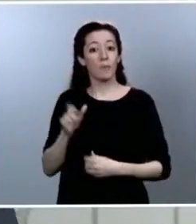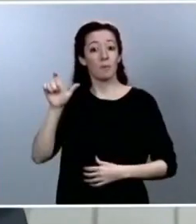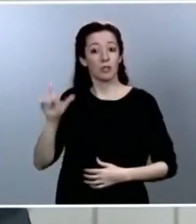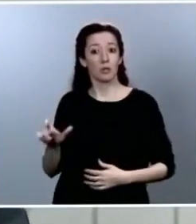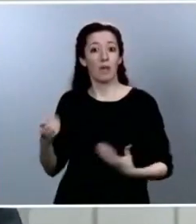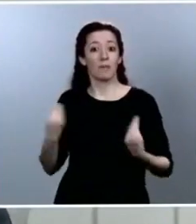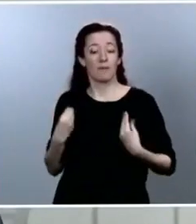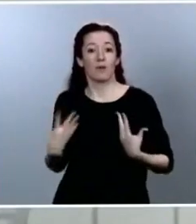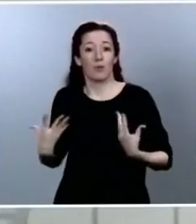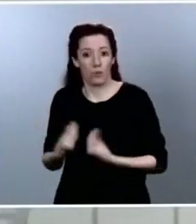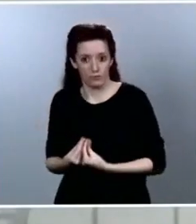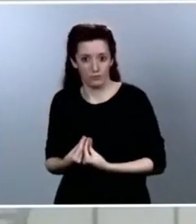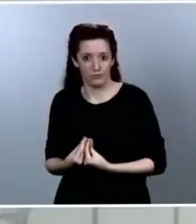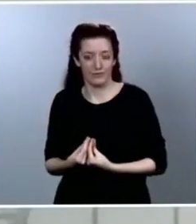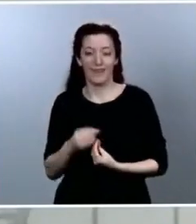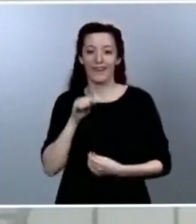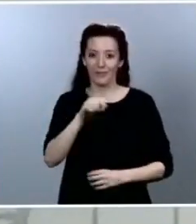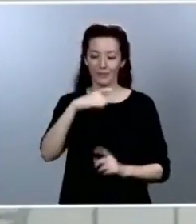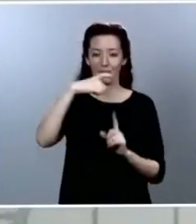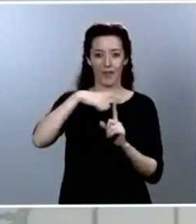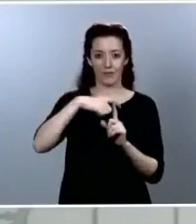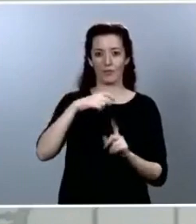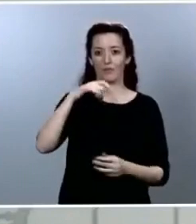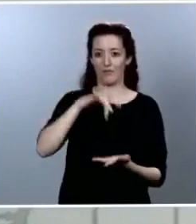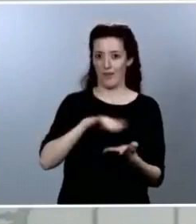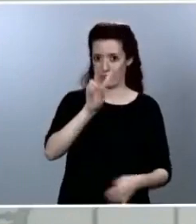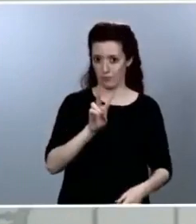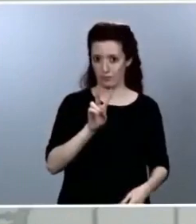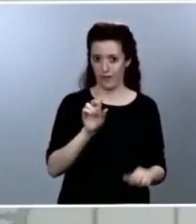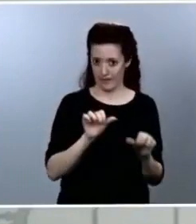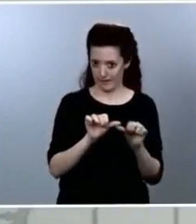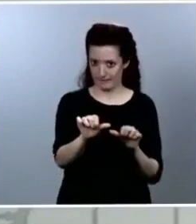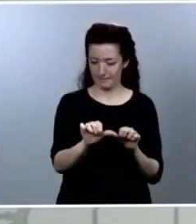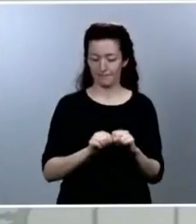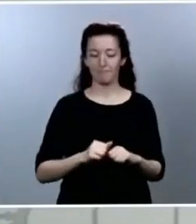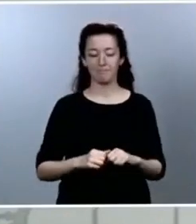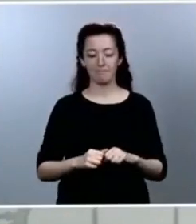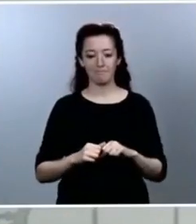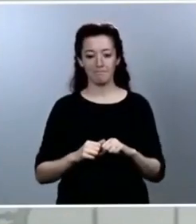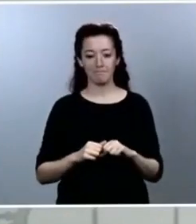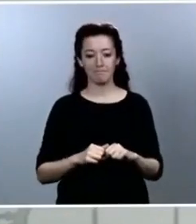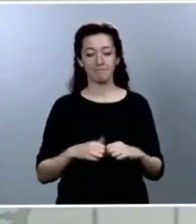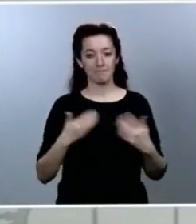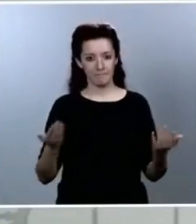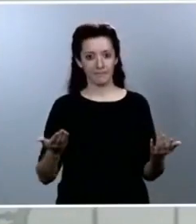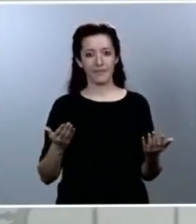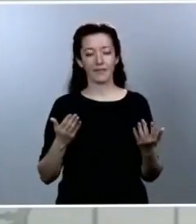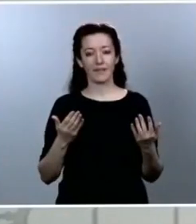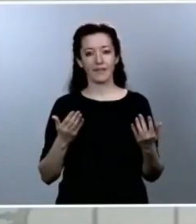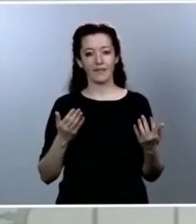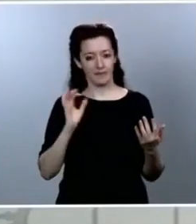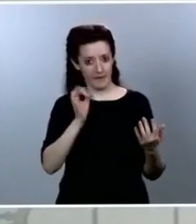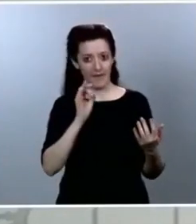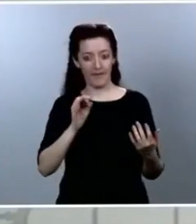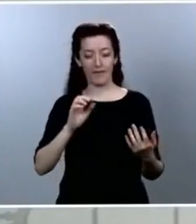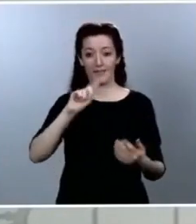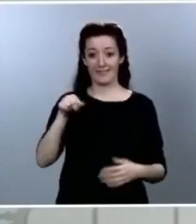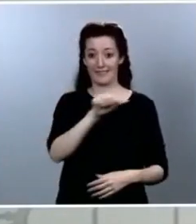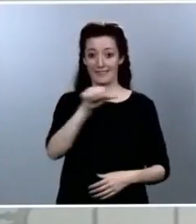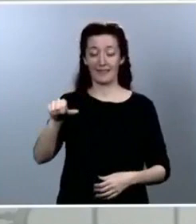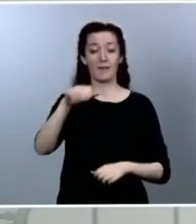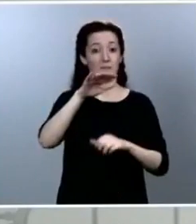mayo. En segundo lugar, nosotros efectivamente lo que vamos a hacer el próximo martes en el Consejo de Ministros es aprobar el plan de